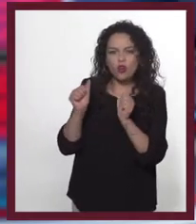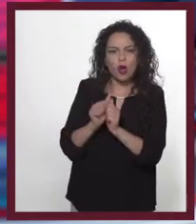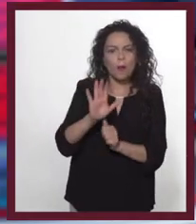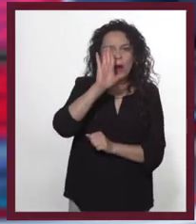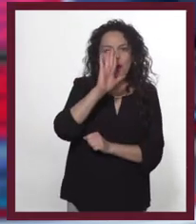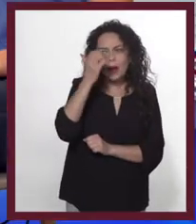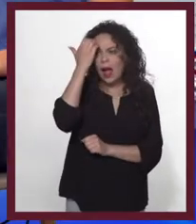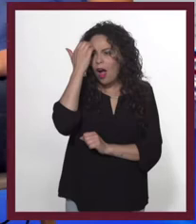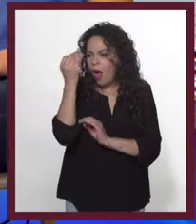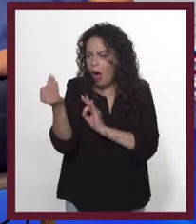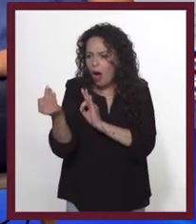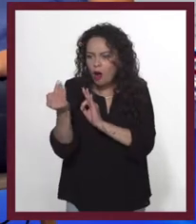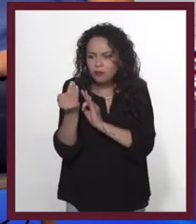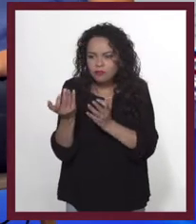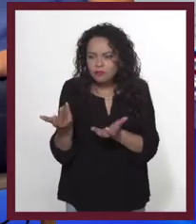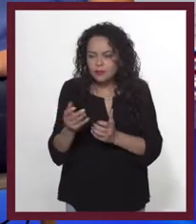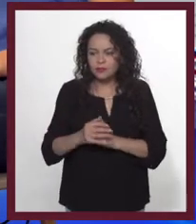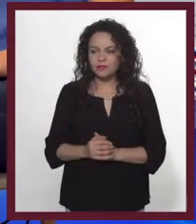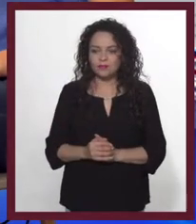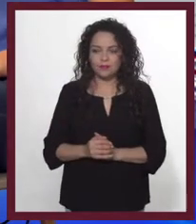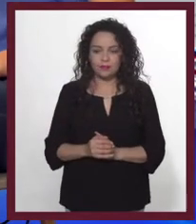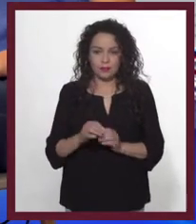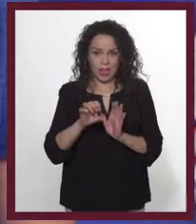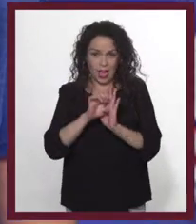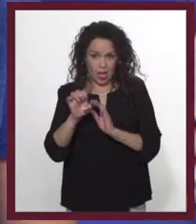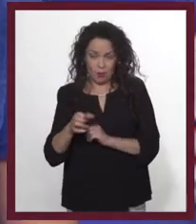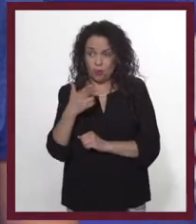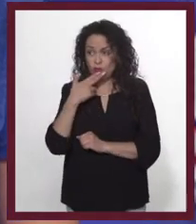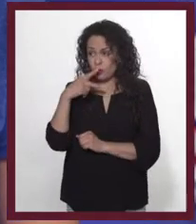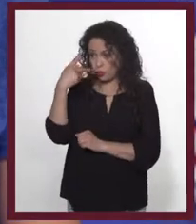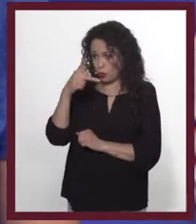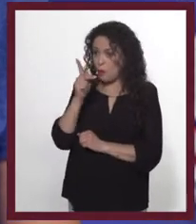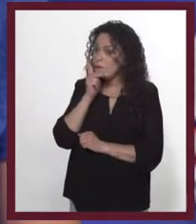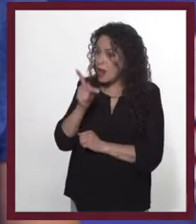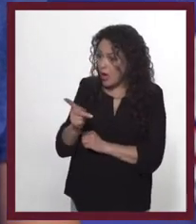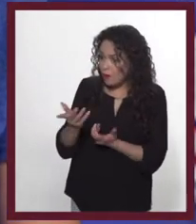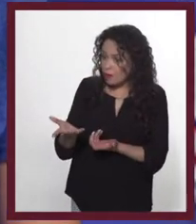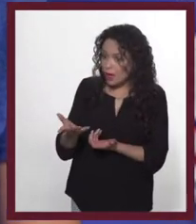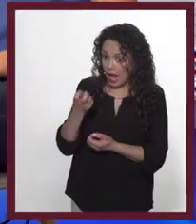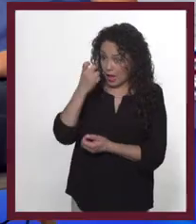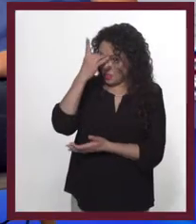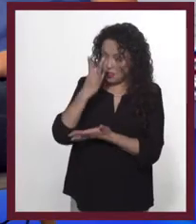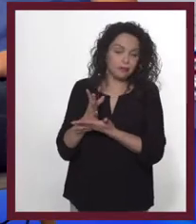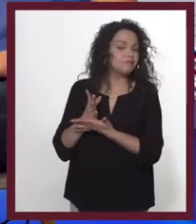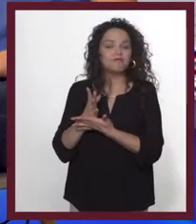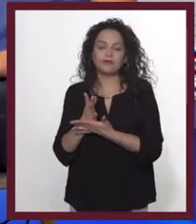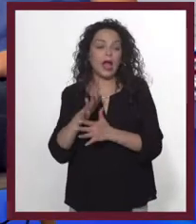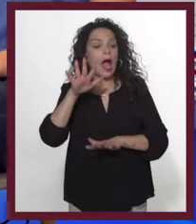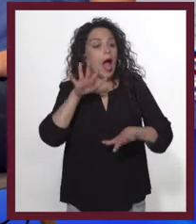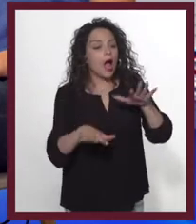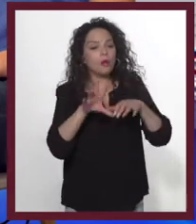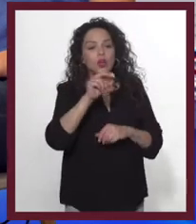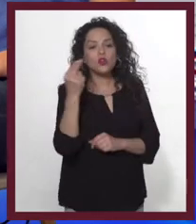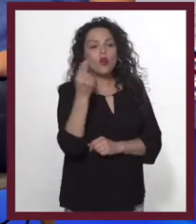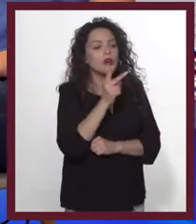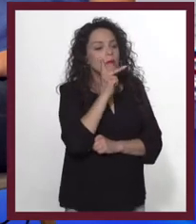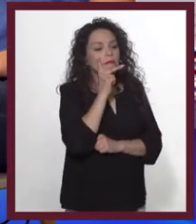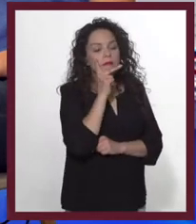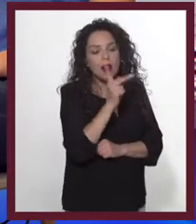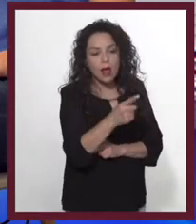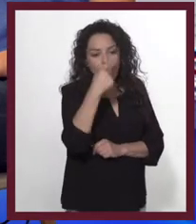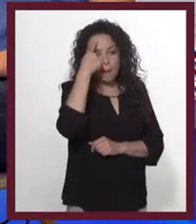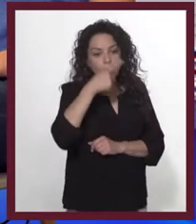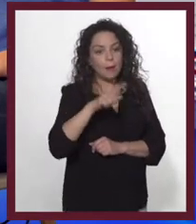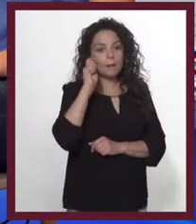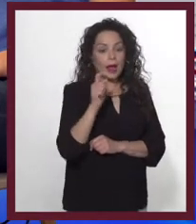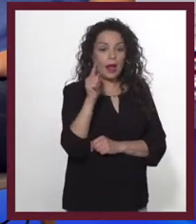como a alguien cercano. ¿Se refiere a usar sus palabras? No solo sus palabras. Algunas veces